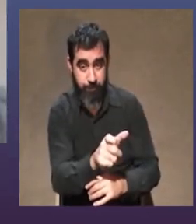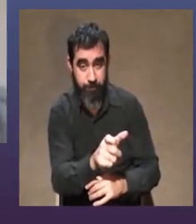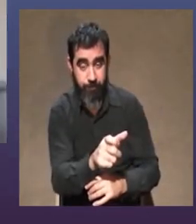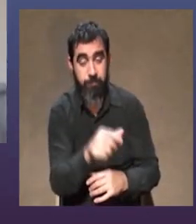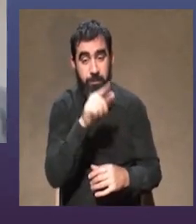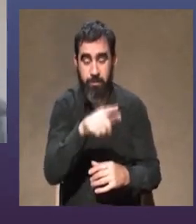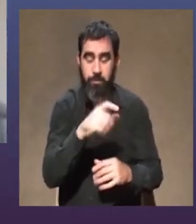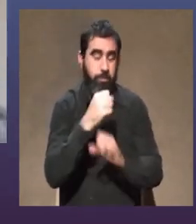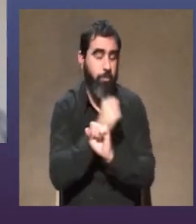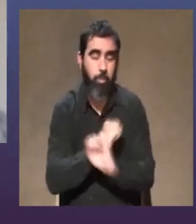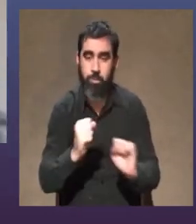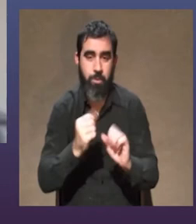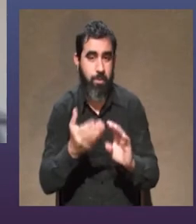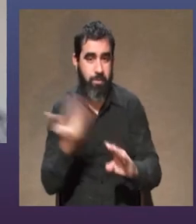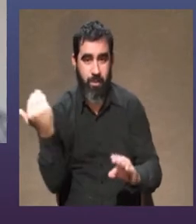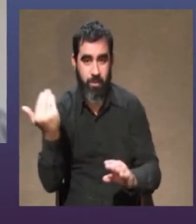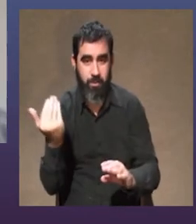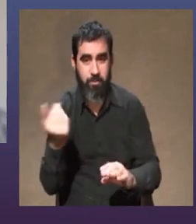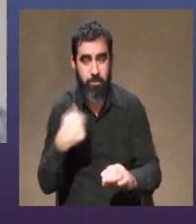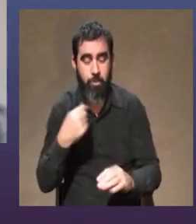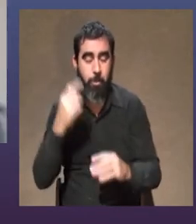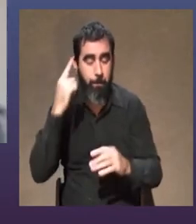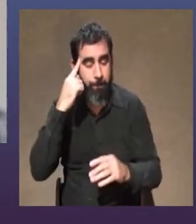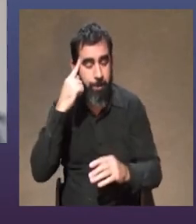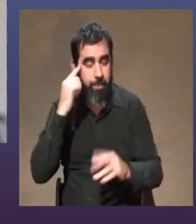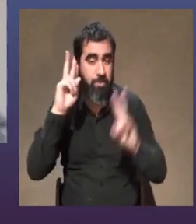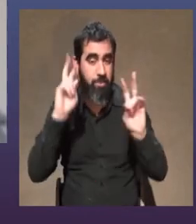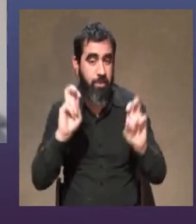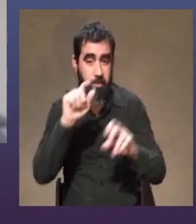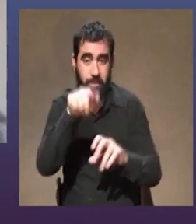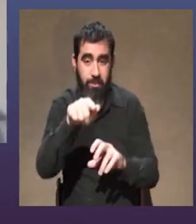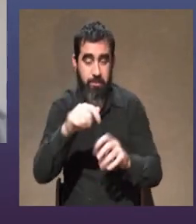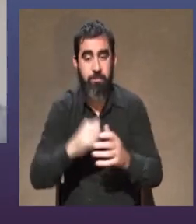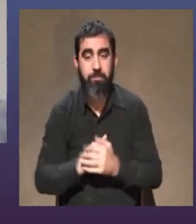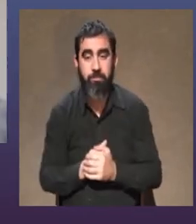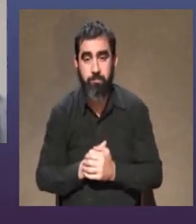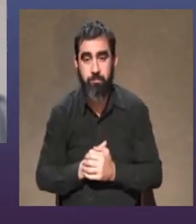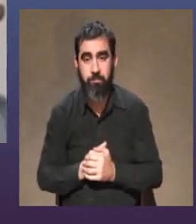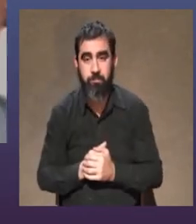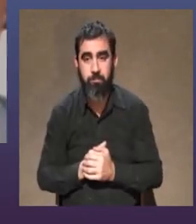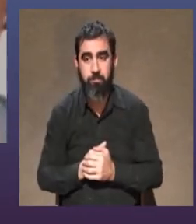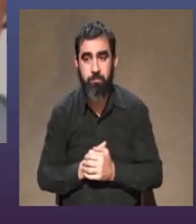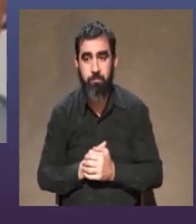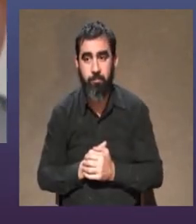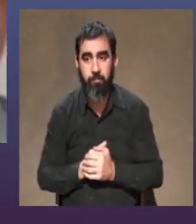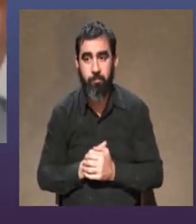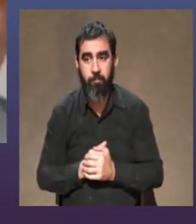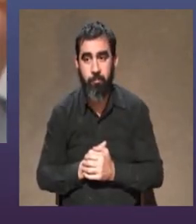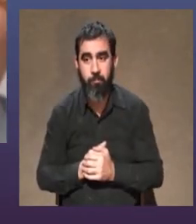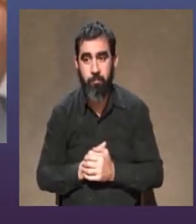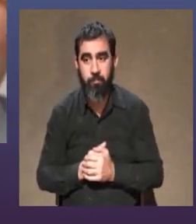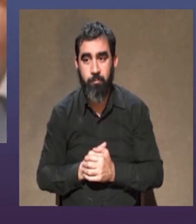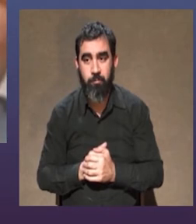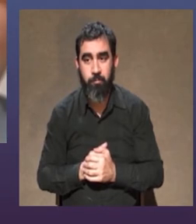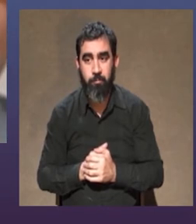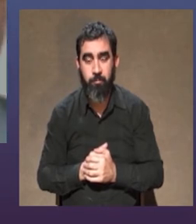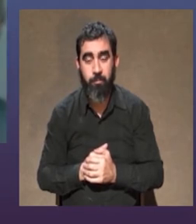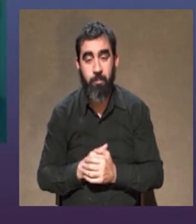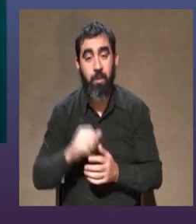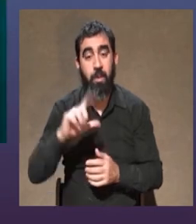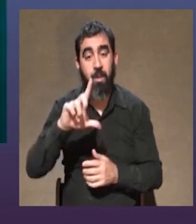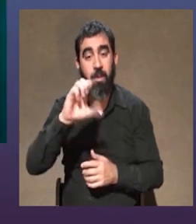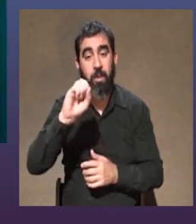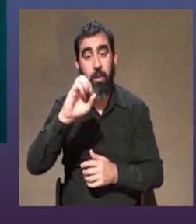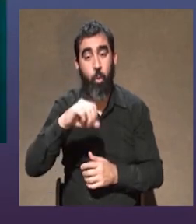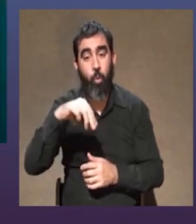que es imposible escaparle a eso eso es lo que yo reflexiono con respecto al estilo Sí tal cual Leonor